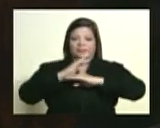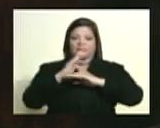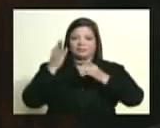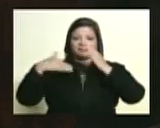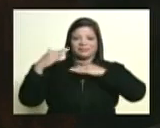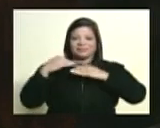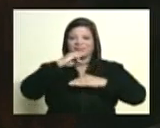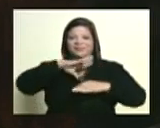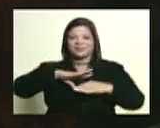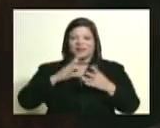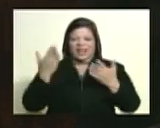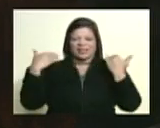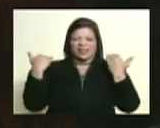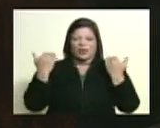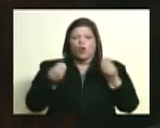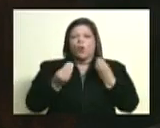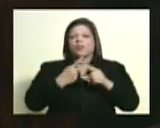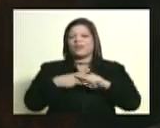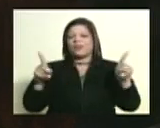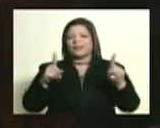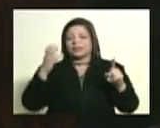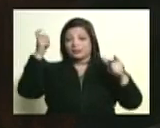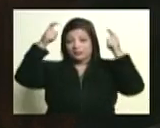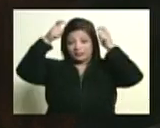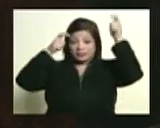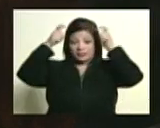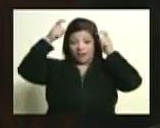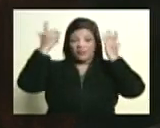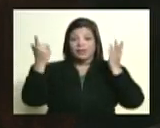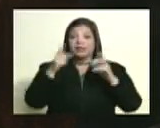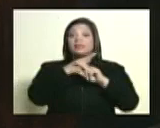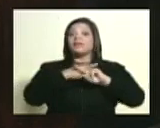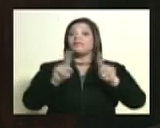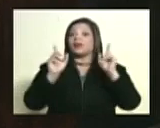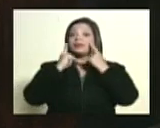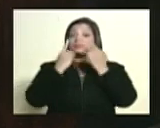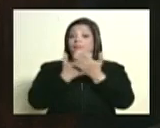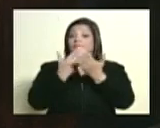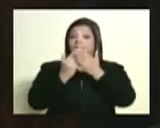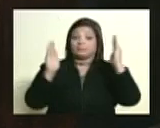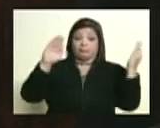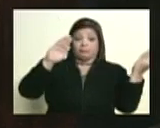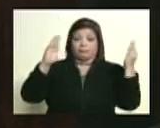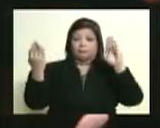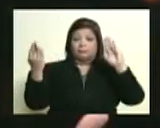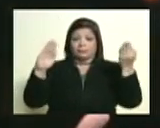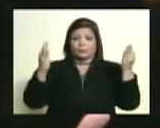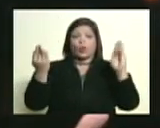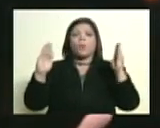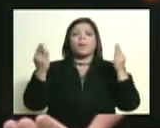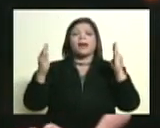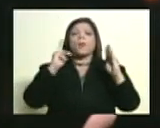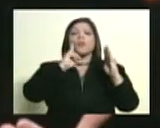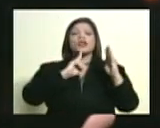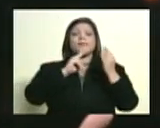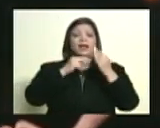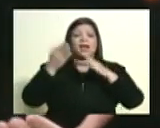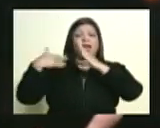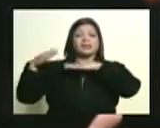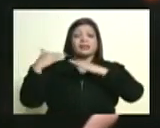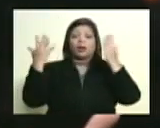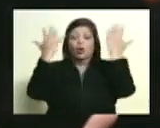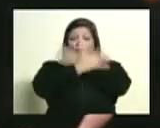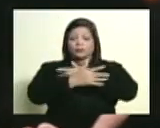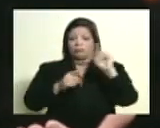toda la iconografía histórica? Eso es muy importante porque hay que insistir en eso, porque a veces puede prestarse